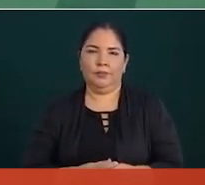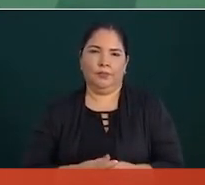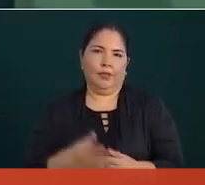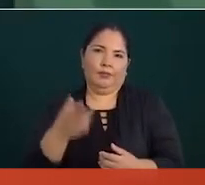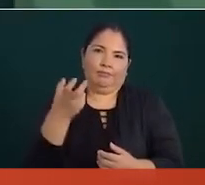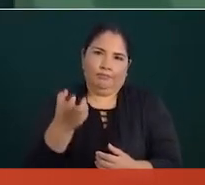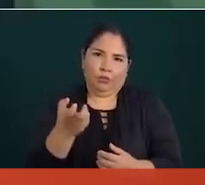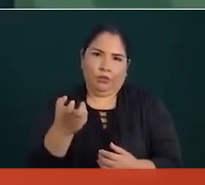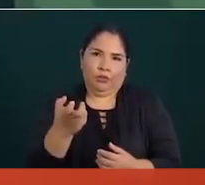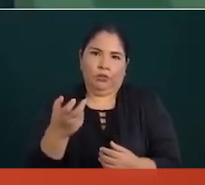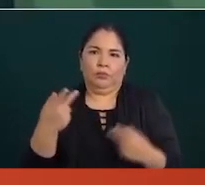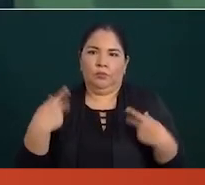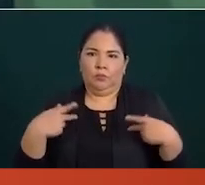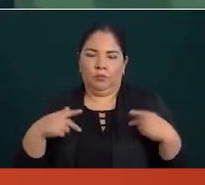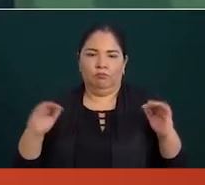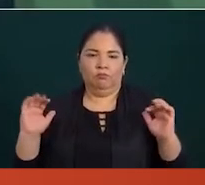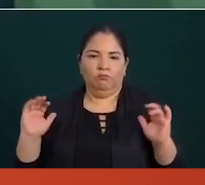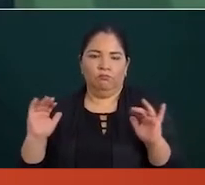Entonces, hay que ir